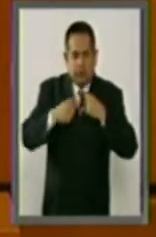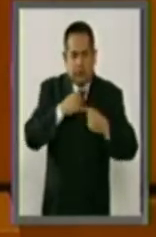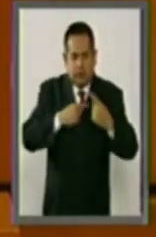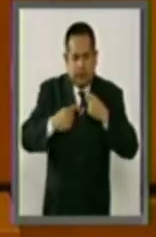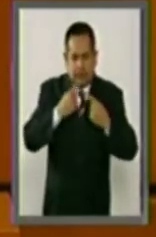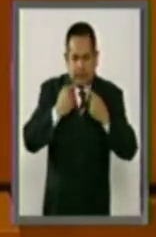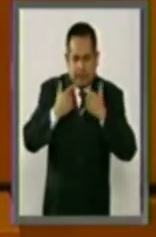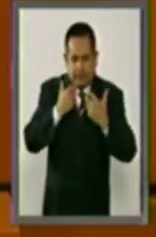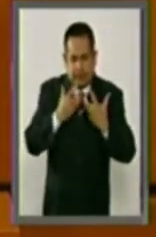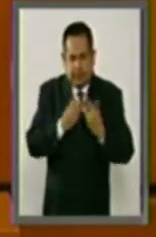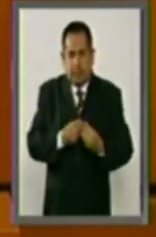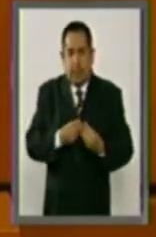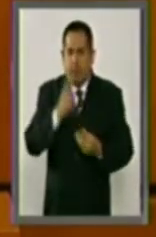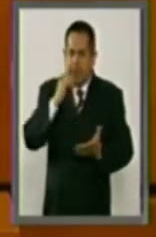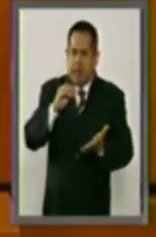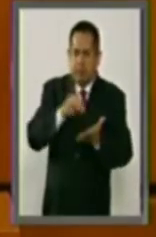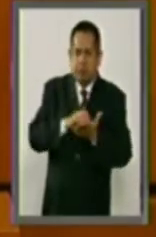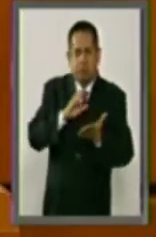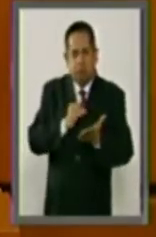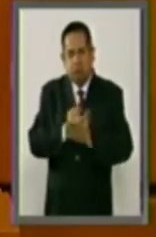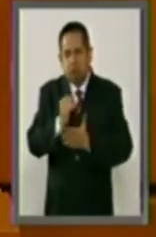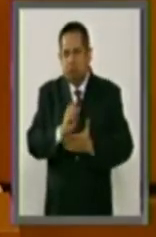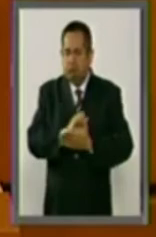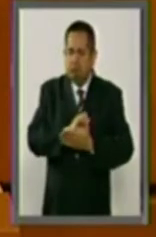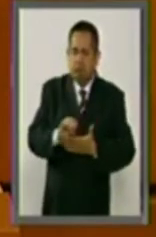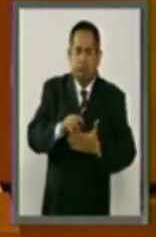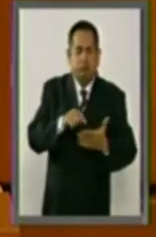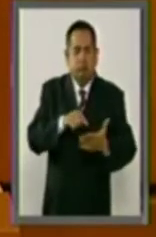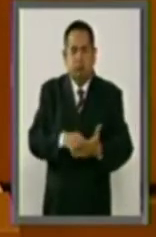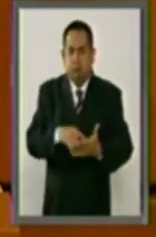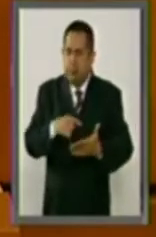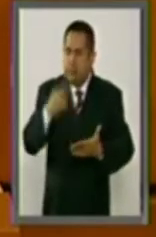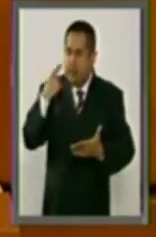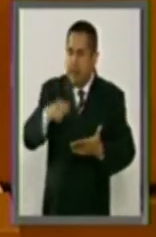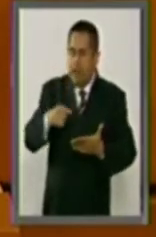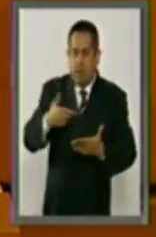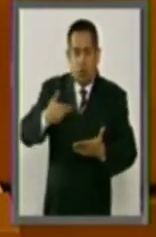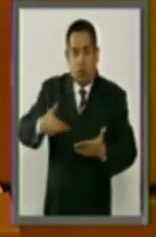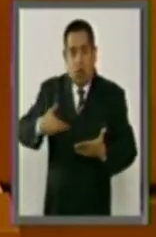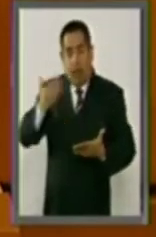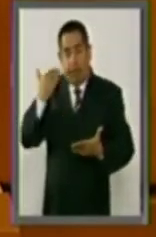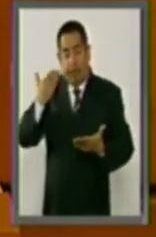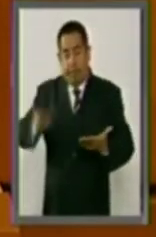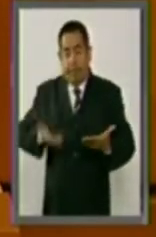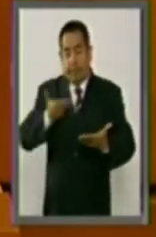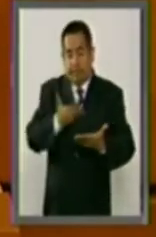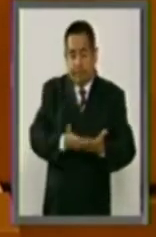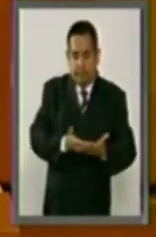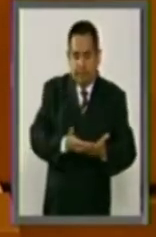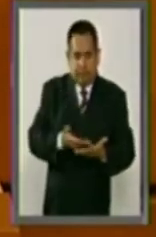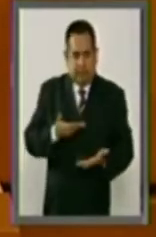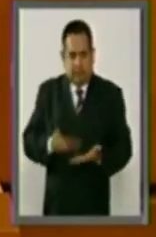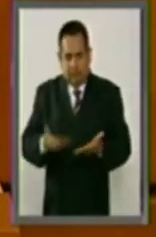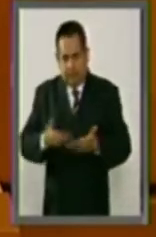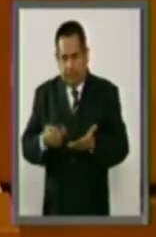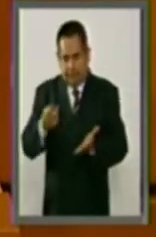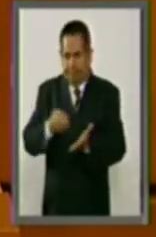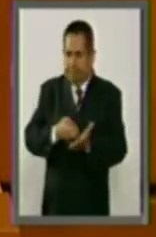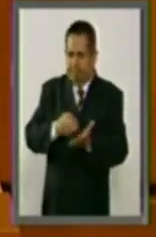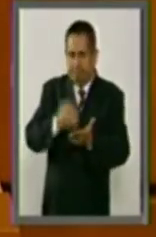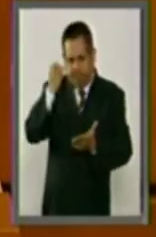analizar y dictaminar la iniciativa presentada por un servidor, objeto del presente dictamen